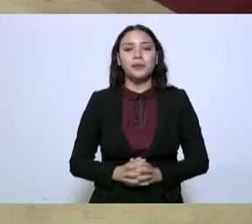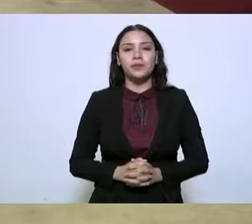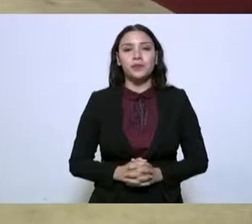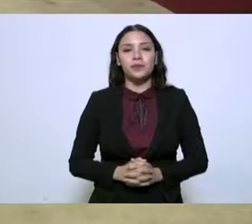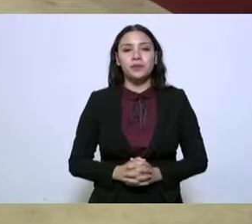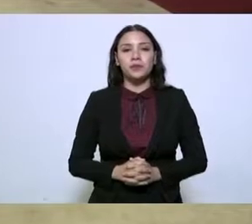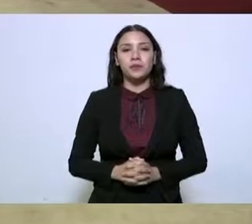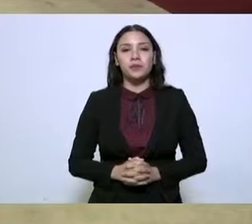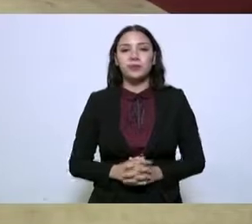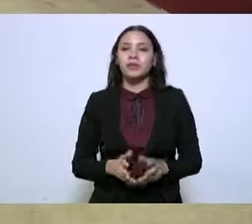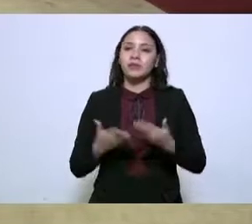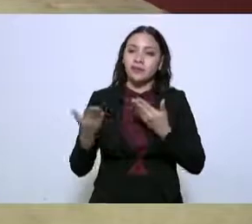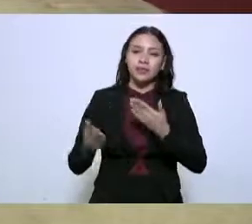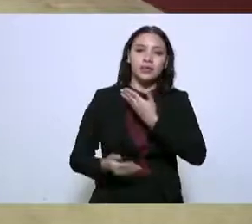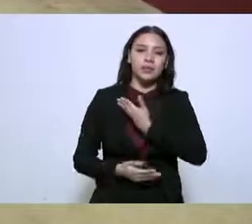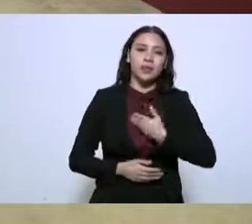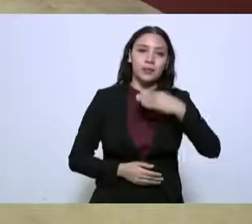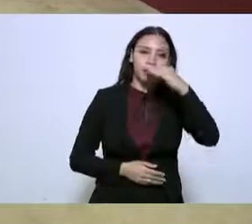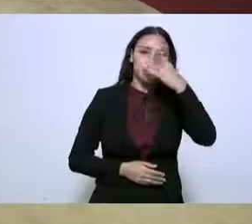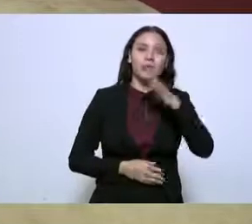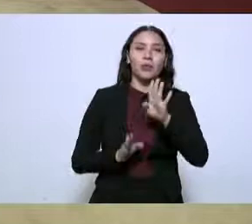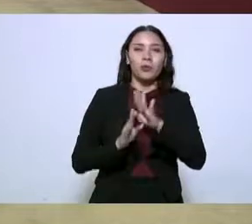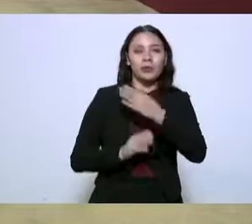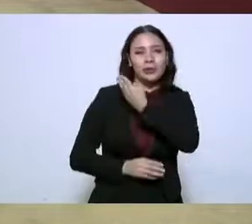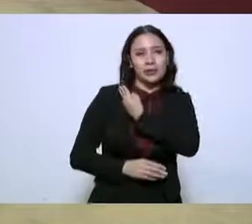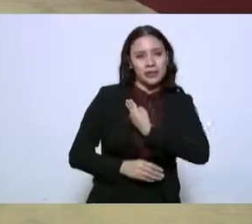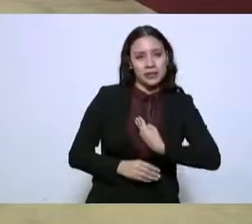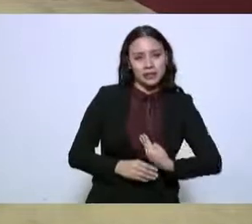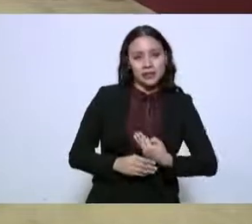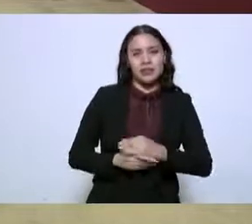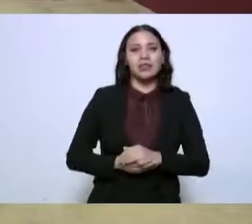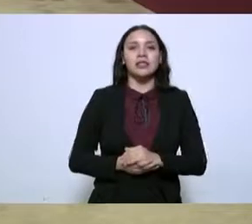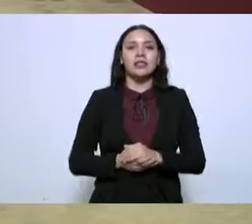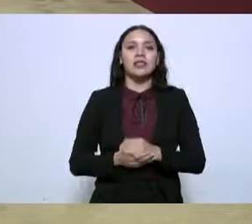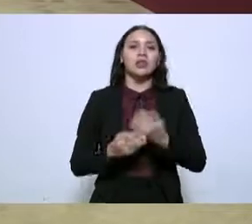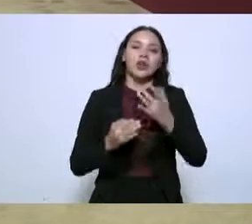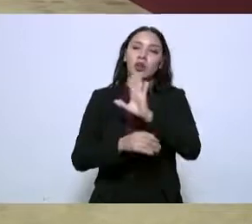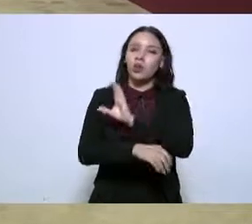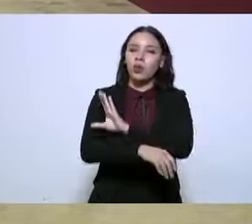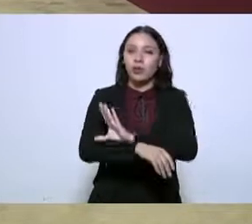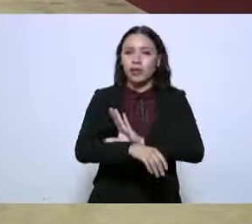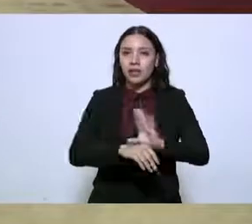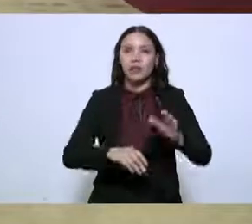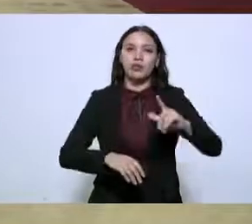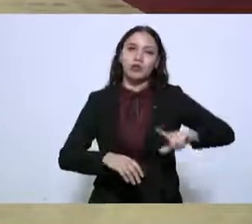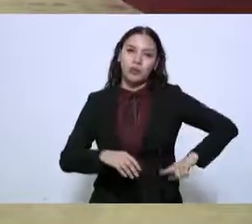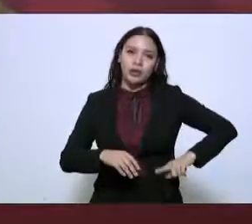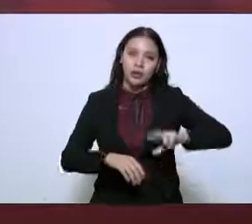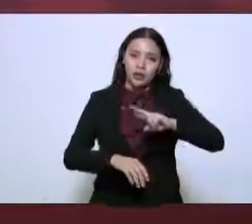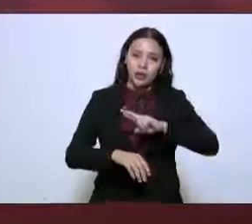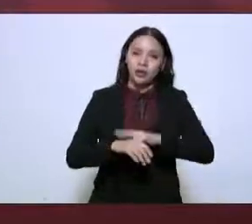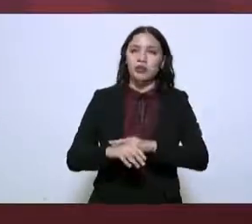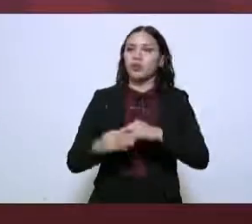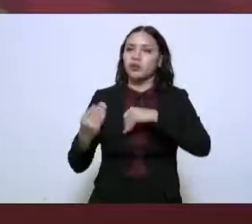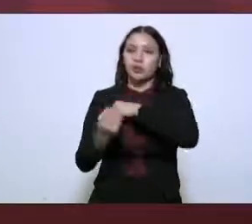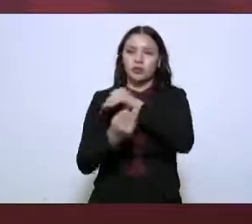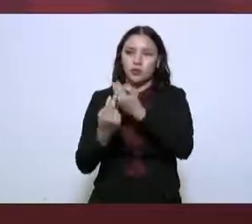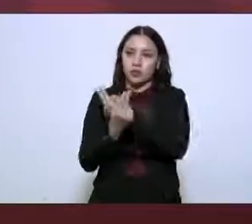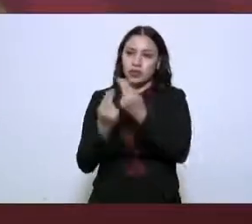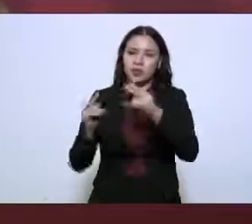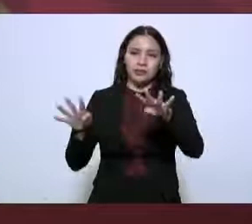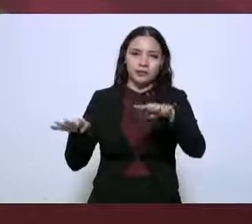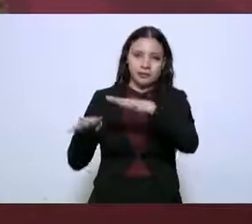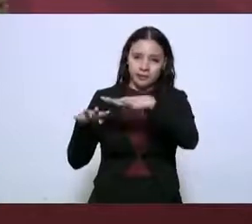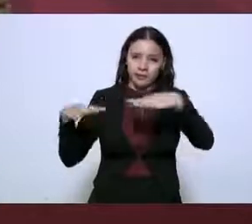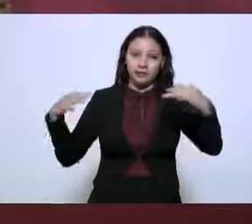Señor presidente, gobernador del estado, compañeros de gabinete y funcionarios del gobierno